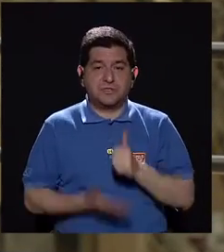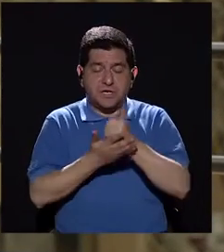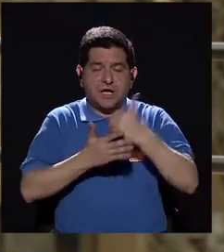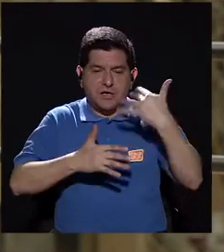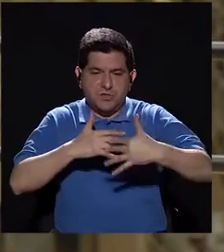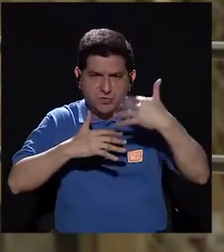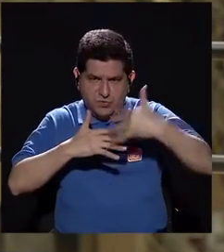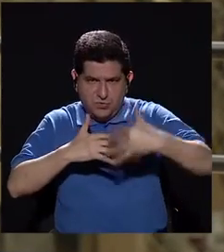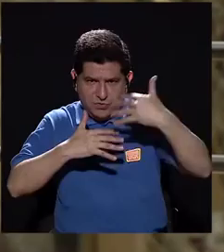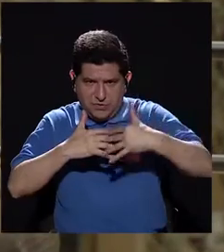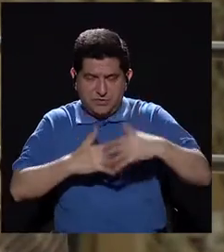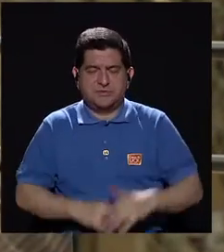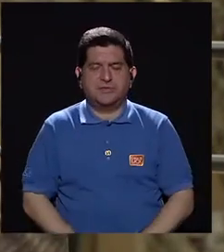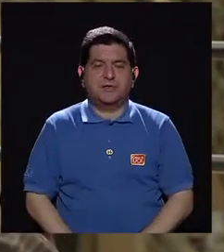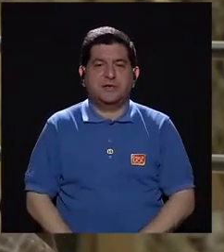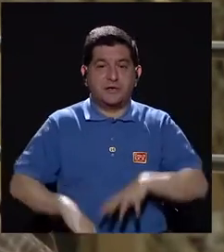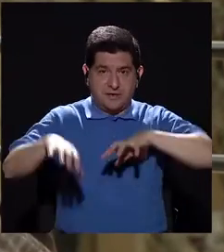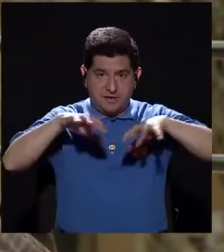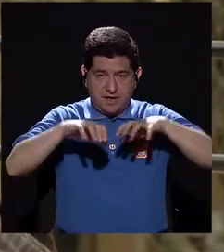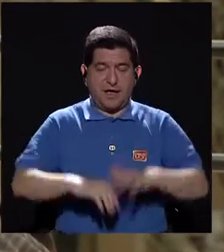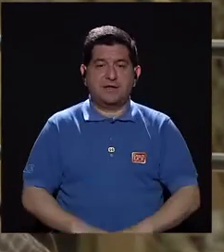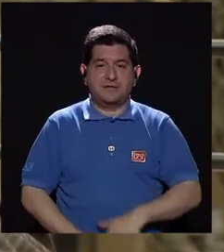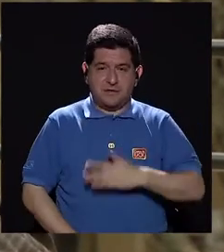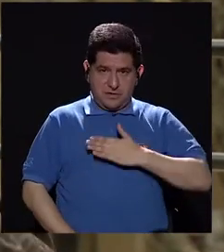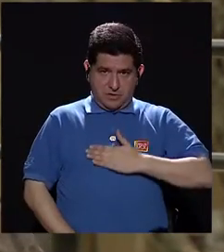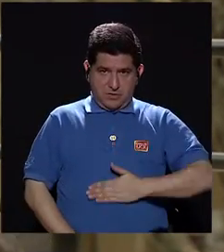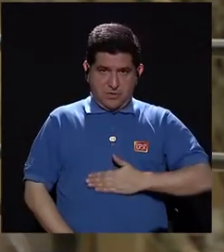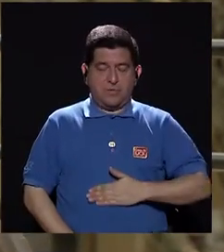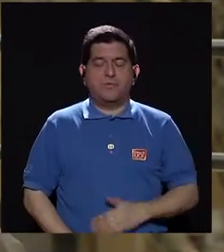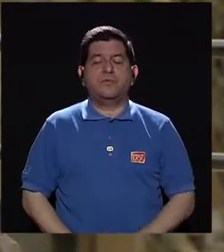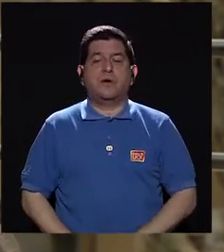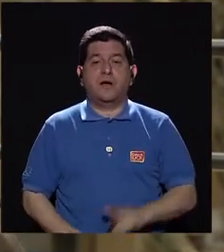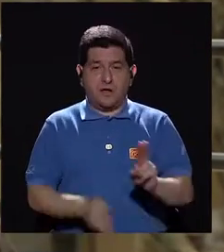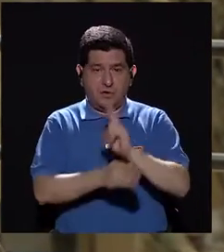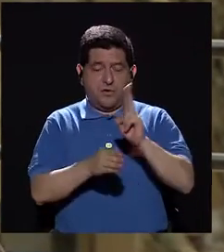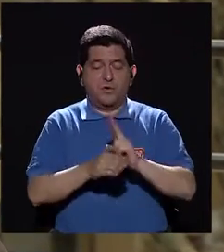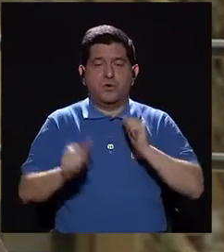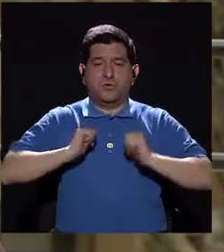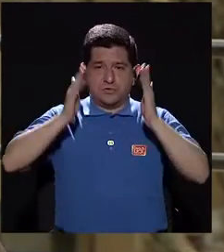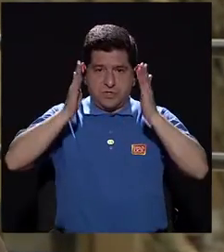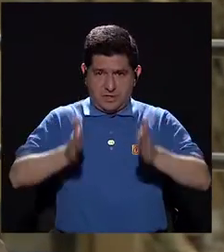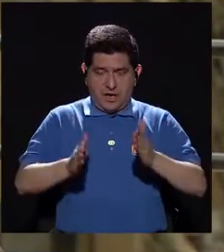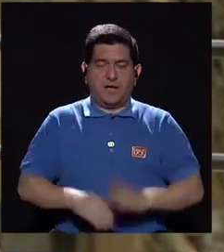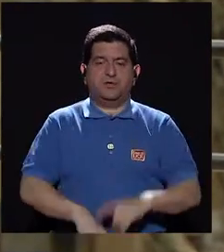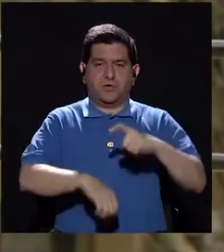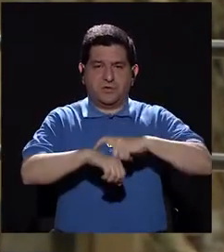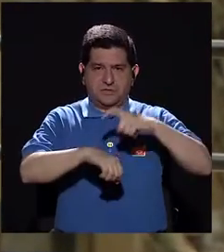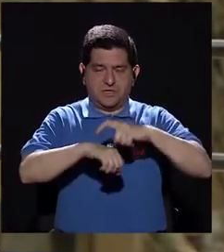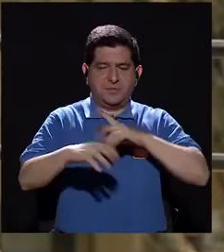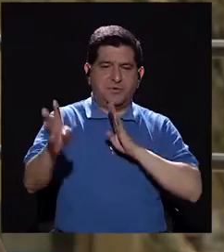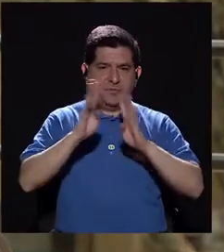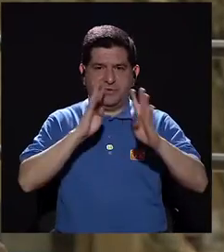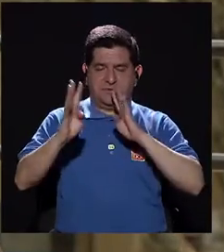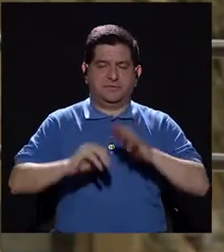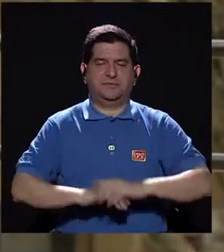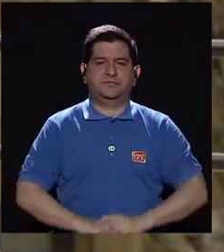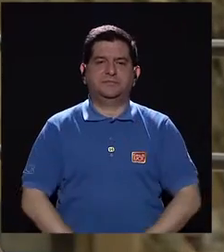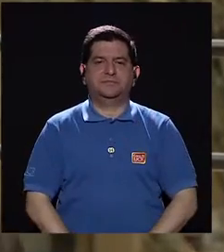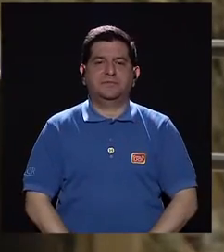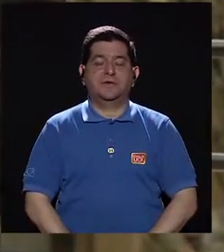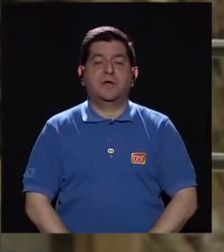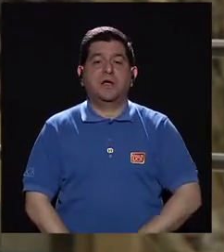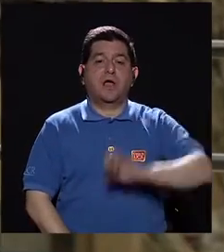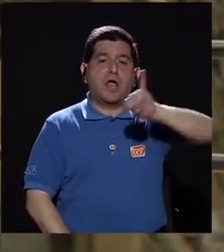ayuda a la circulación de la sangre y se activa el diafragma, que es el aparato fonador que utilizan los actores o las actrices cuando van a hablar.